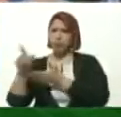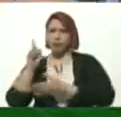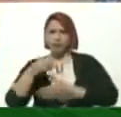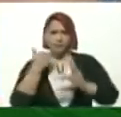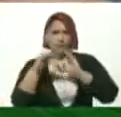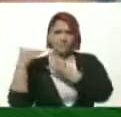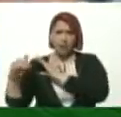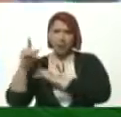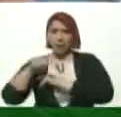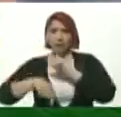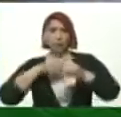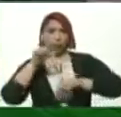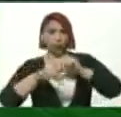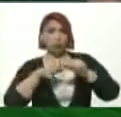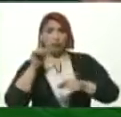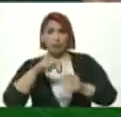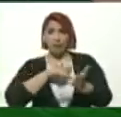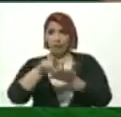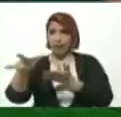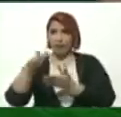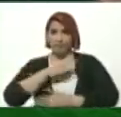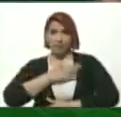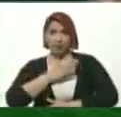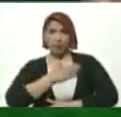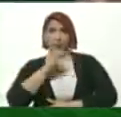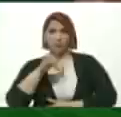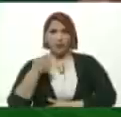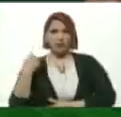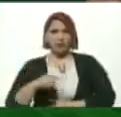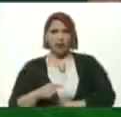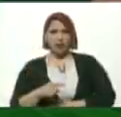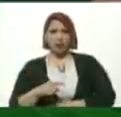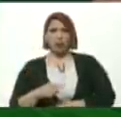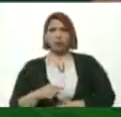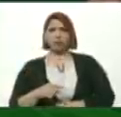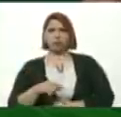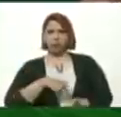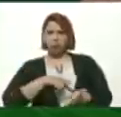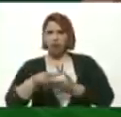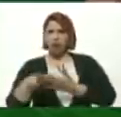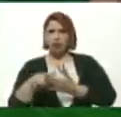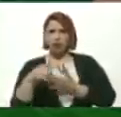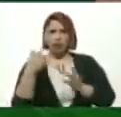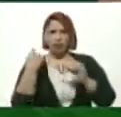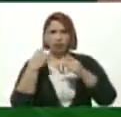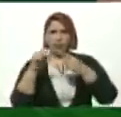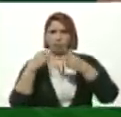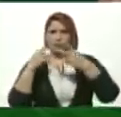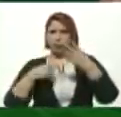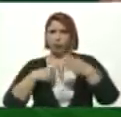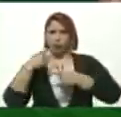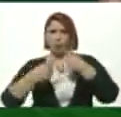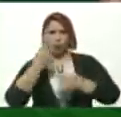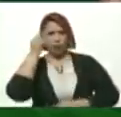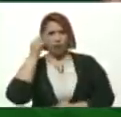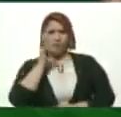Telegram Si me funciona muy bien El telegram mío Tengo un canal De telegram Y bueno Por ahí mando de todo Todos los días